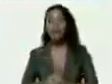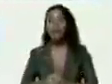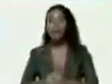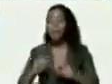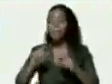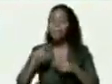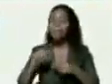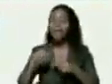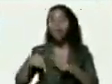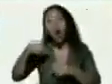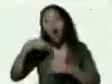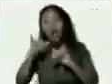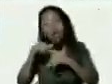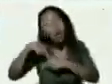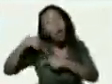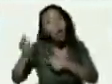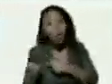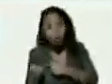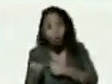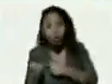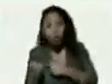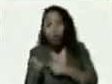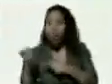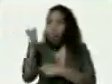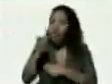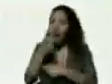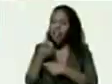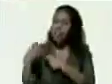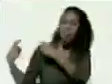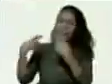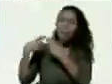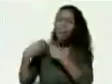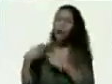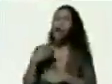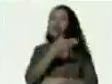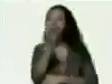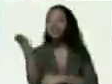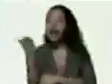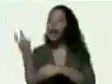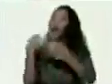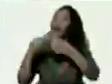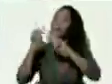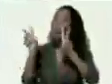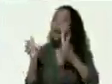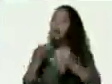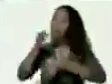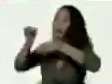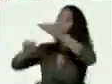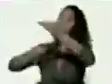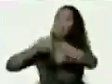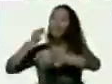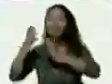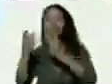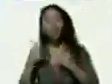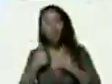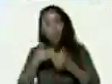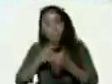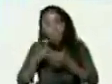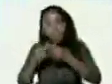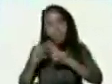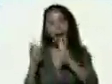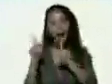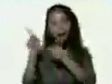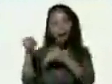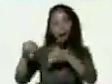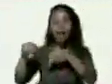andan buscando guerra usted está profesando la paz y ha dado las garantías en